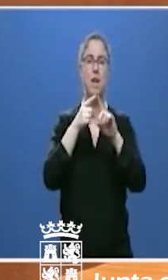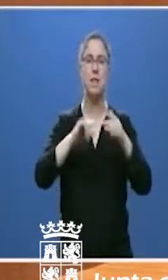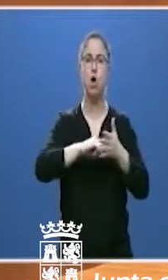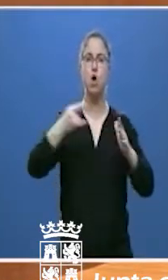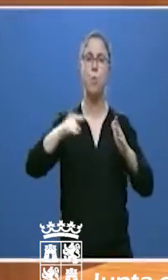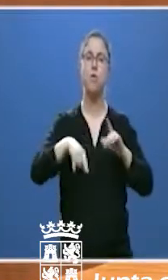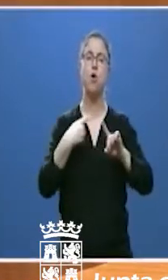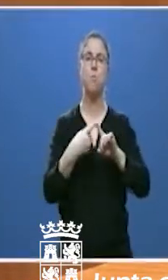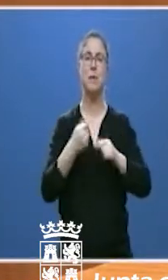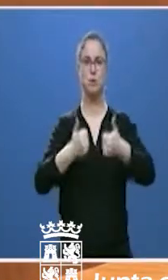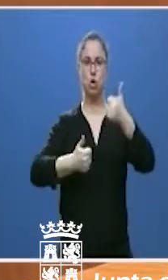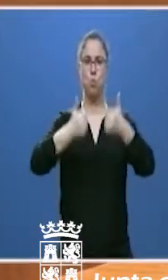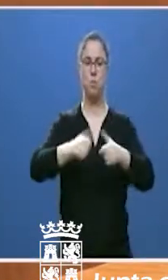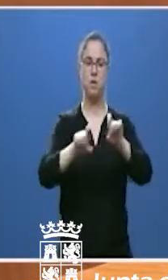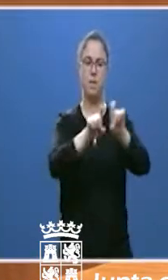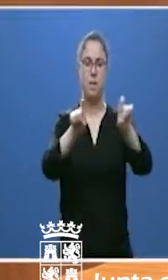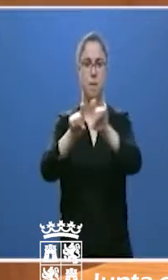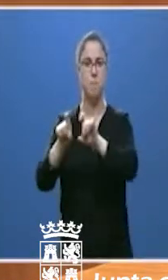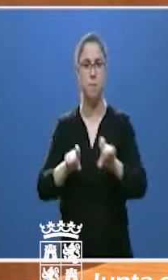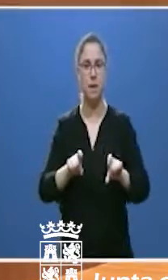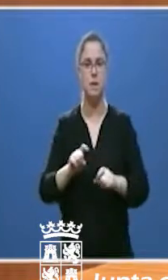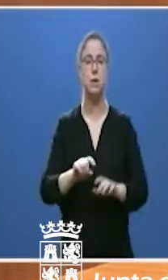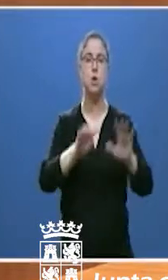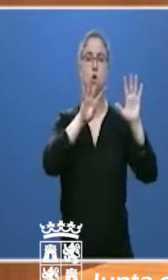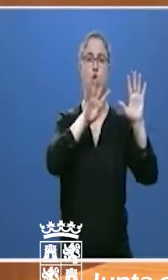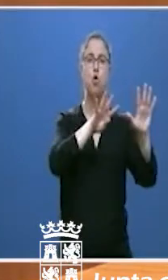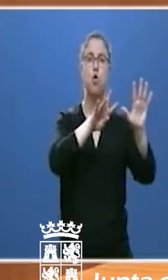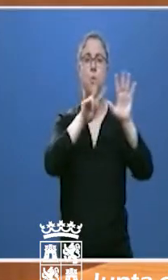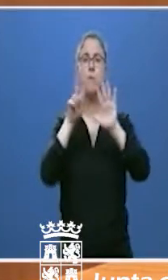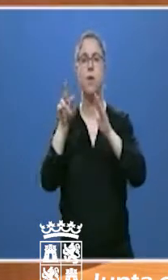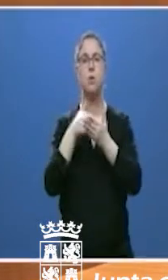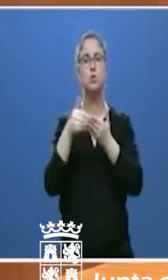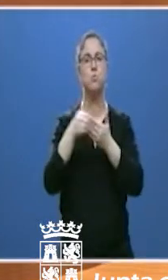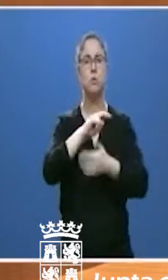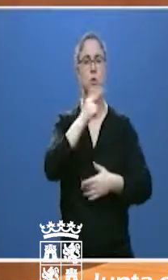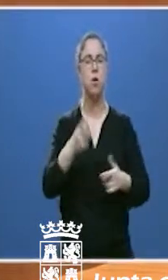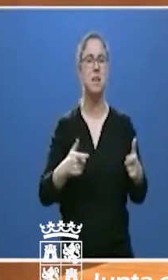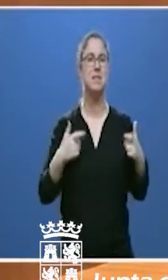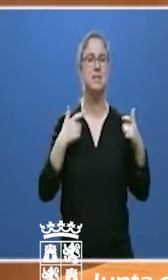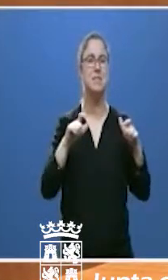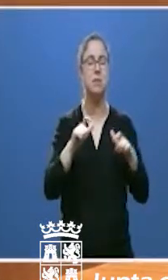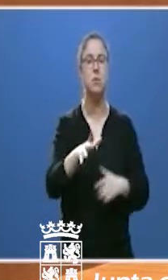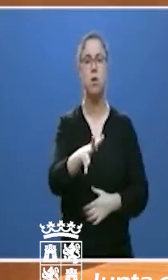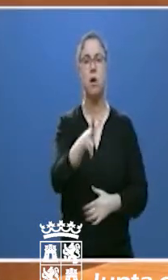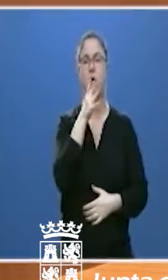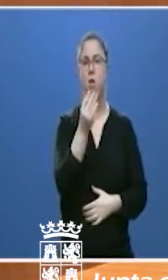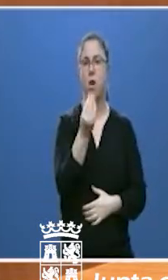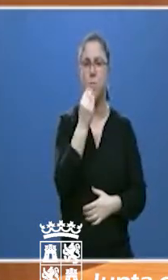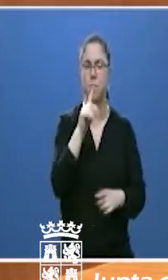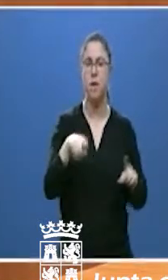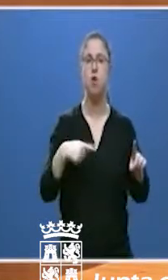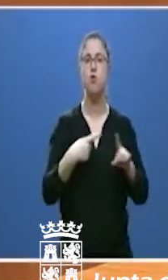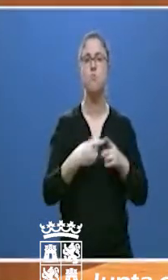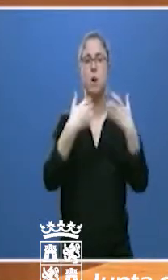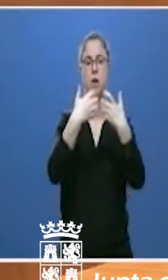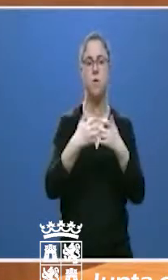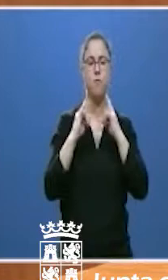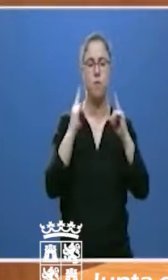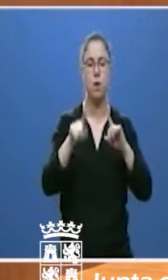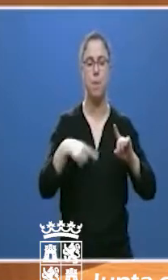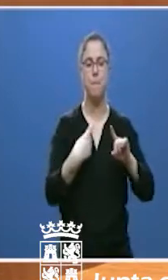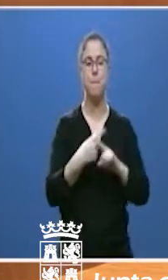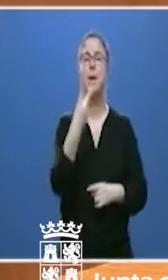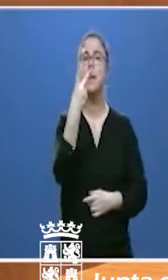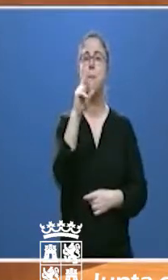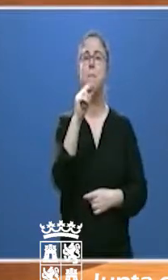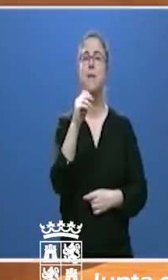competitividad de las empresas. 92 millones de euros en el sector agroalimentario y forestal y 20 millones de euros